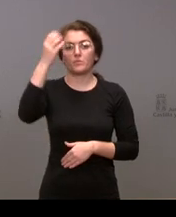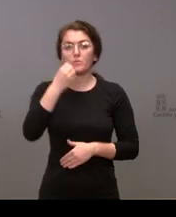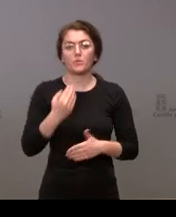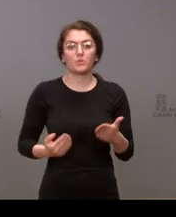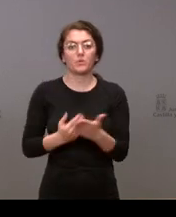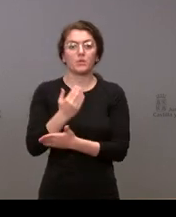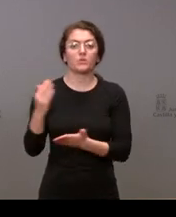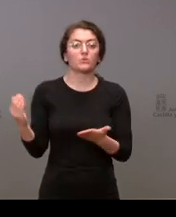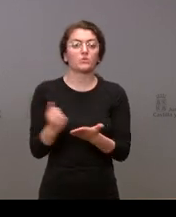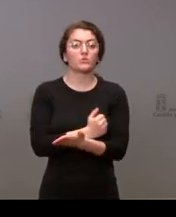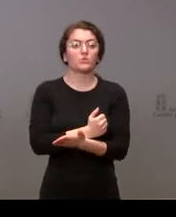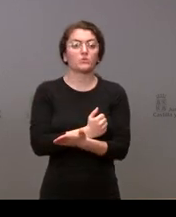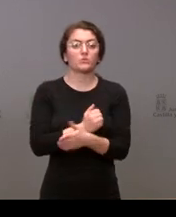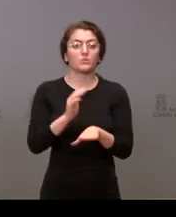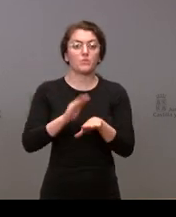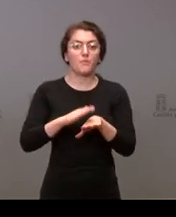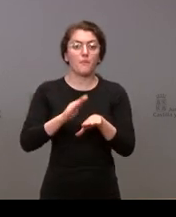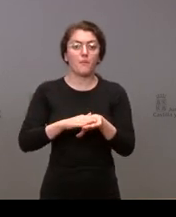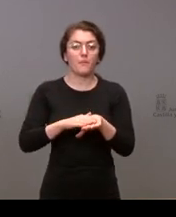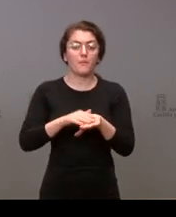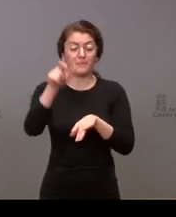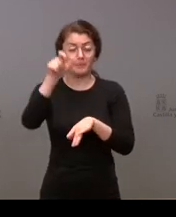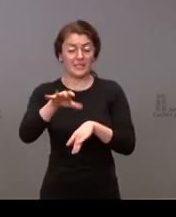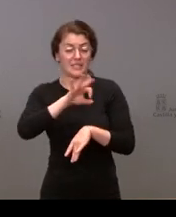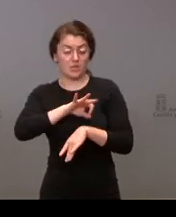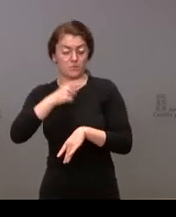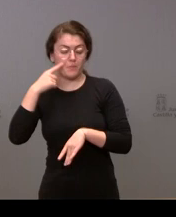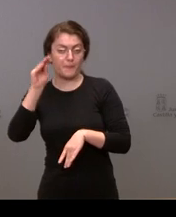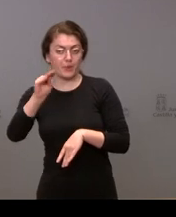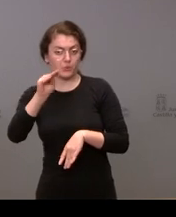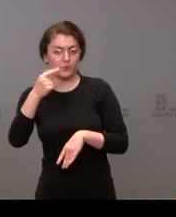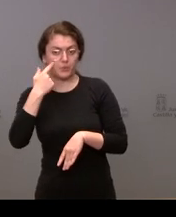para el señor Ángel Ibáñez yo le quería preguntar si si